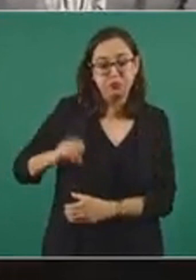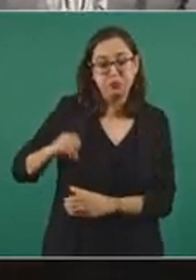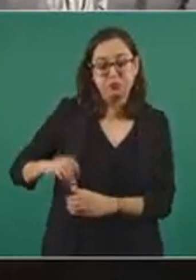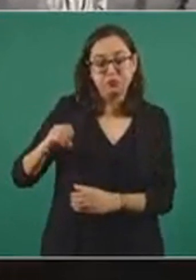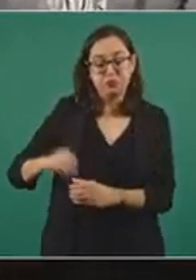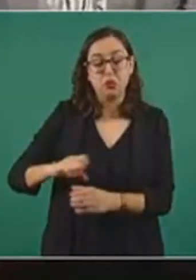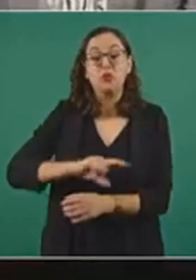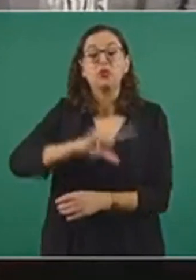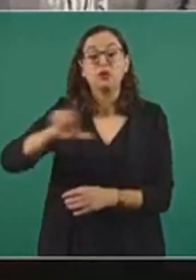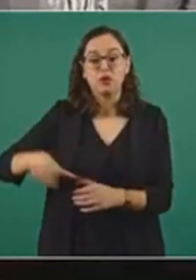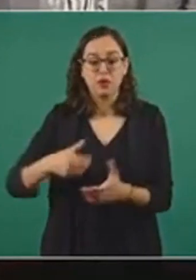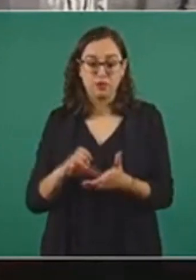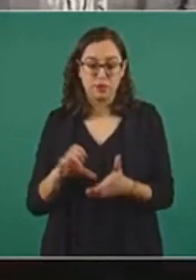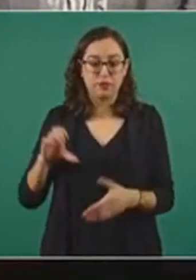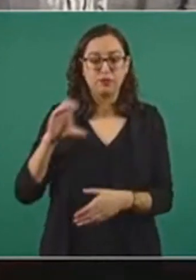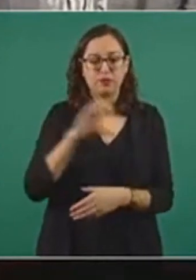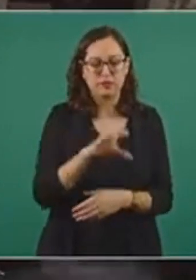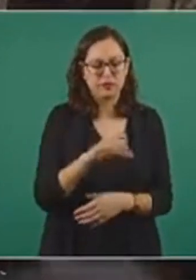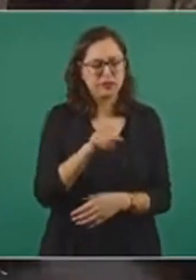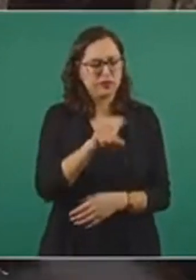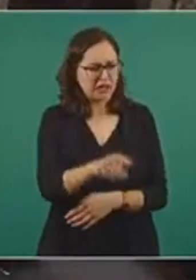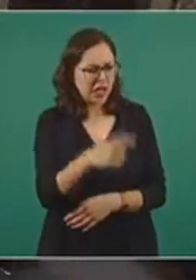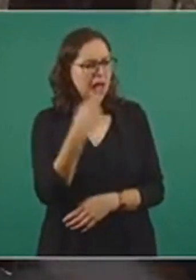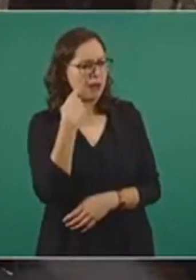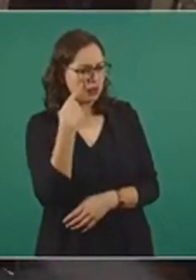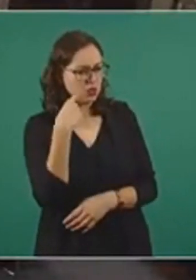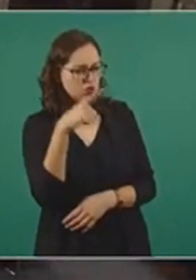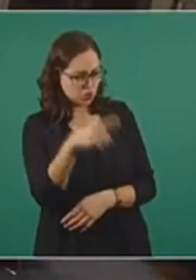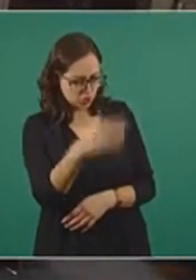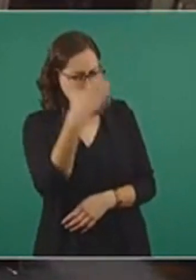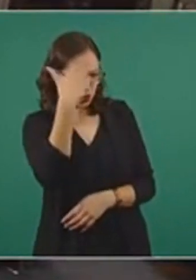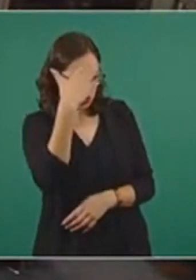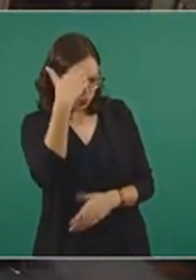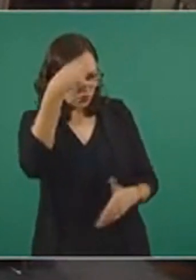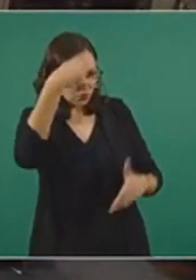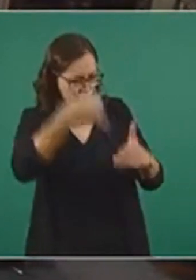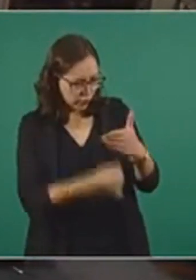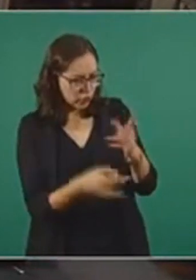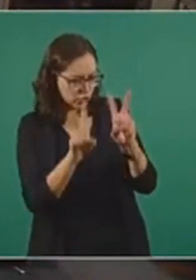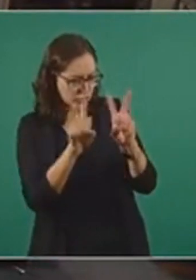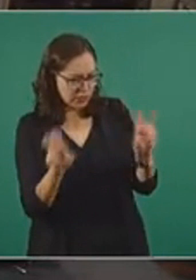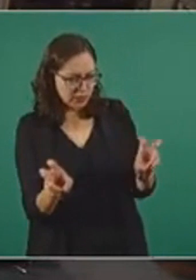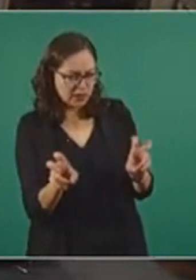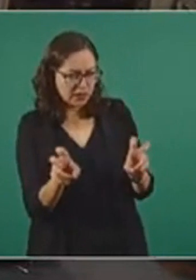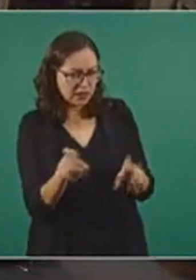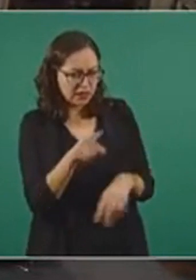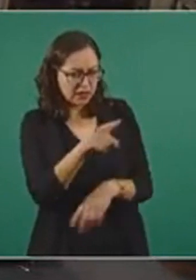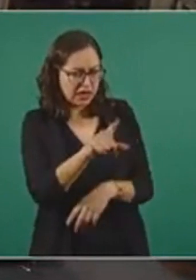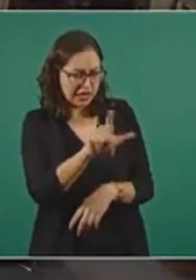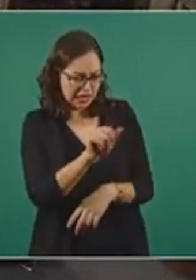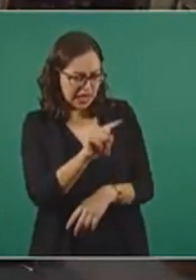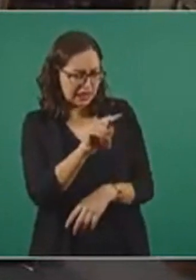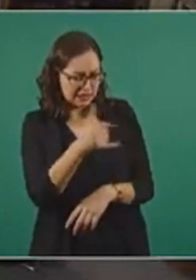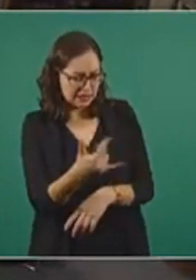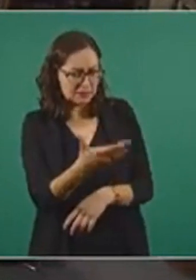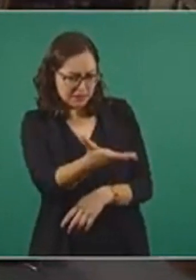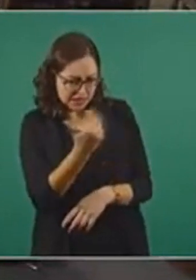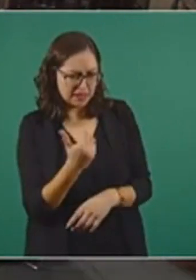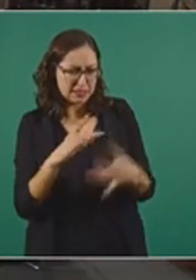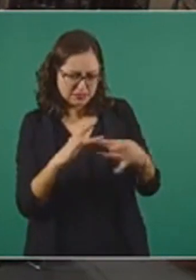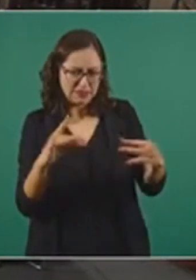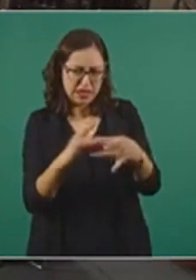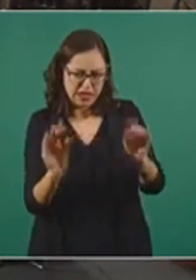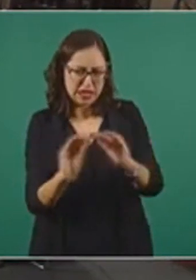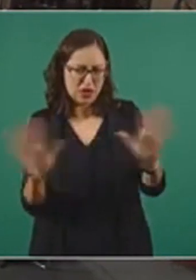justamente para su jubilación. ¿tú tienes conocimiento del asunto? Sí. ¿Por qué no lo explicas?